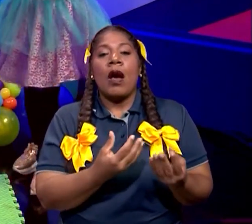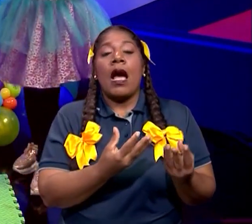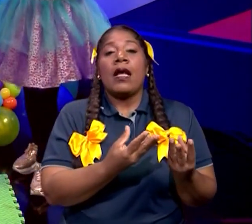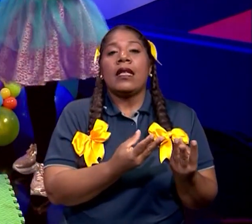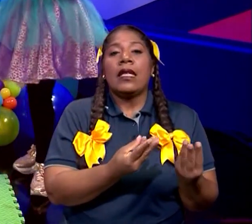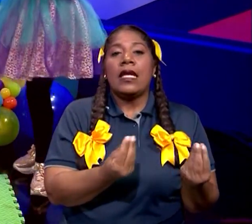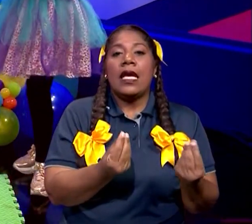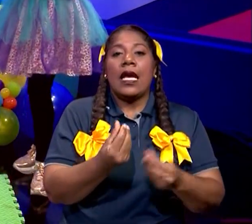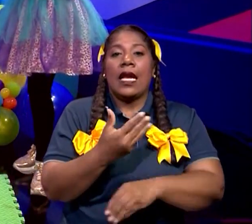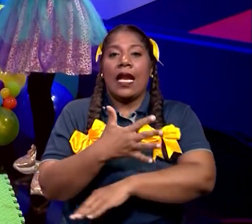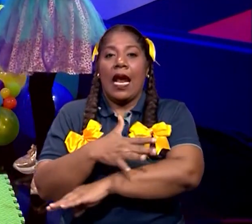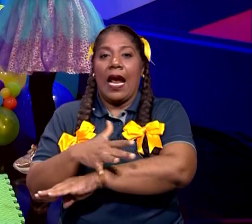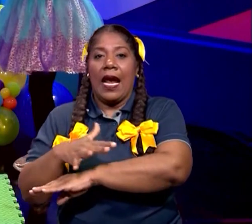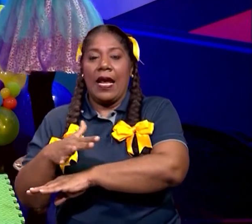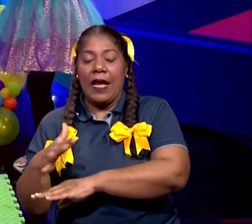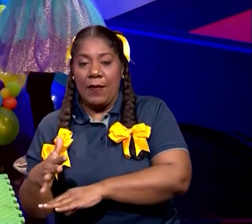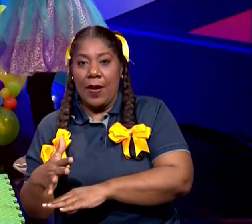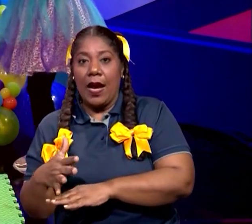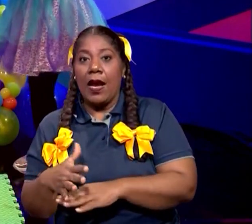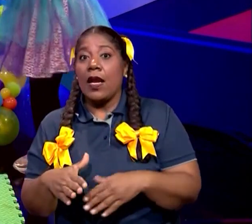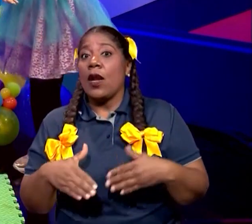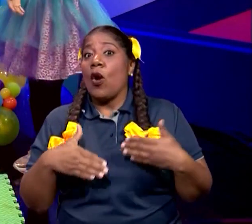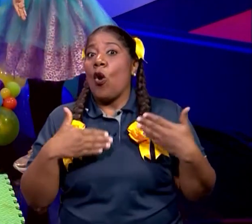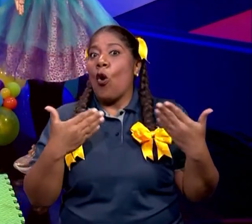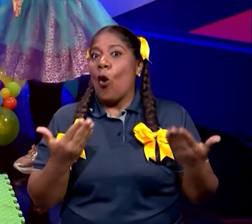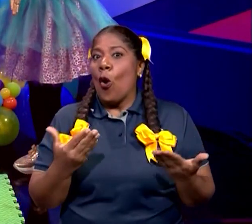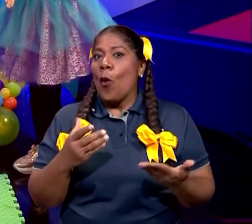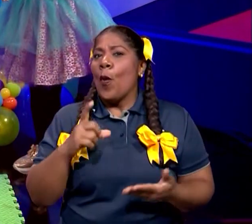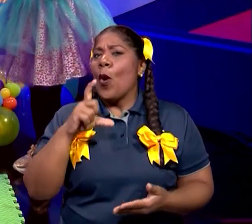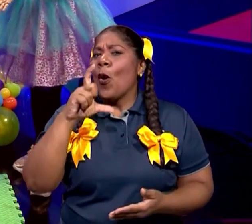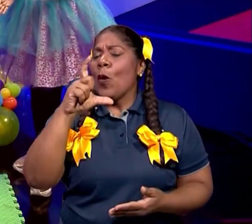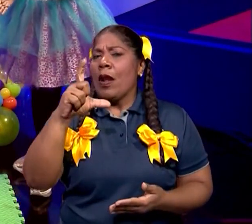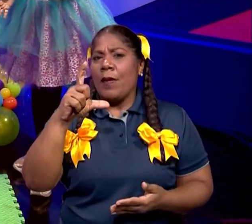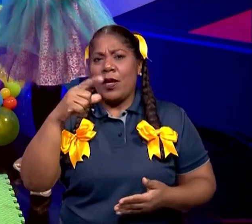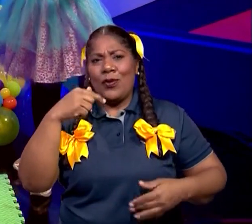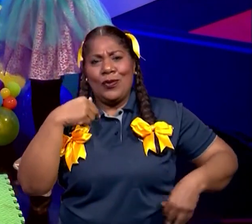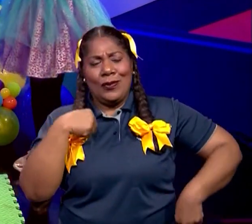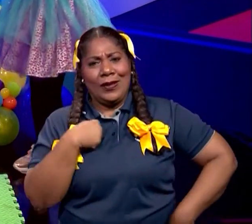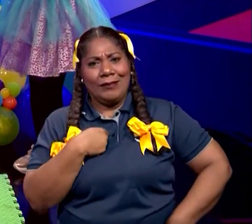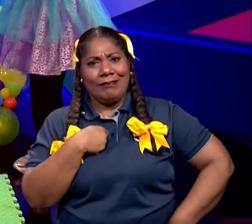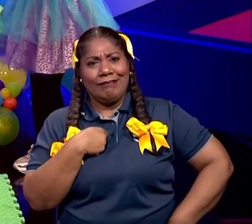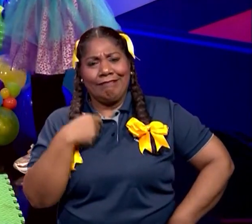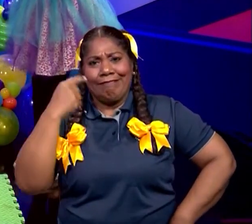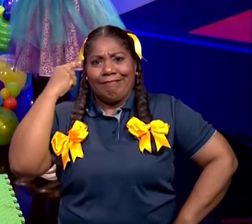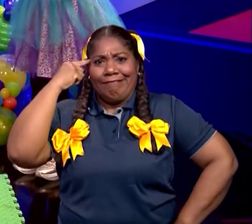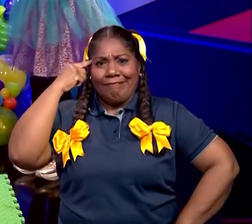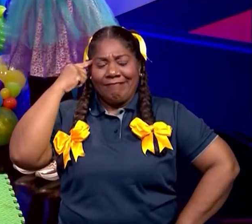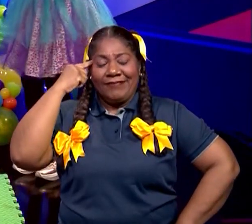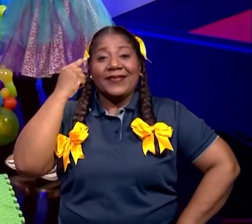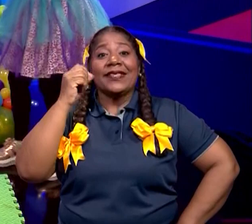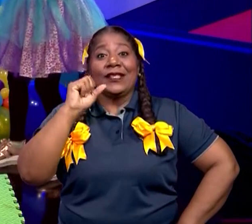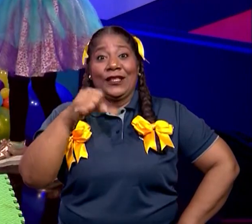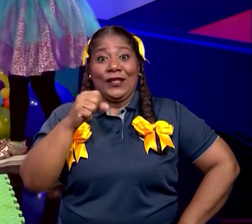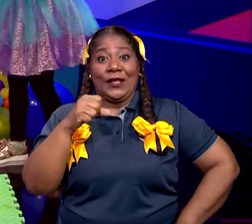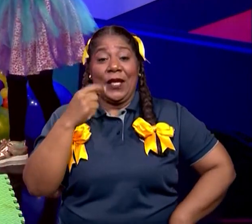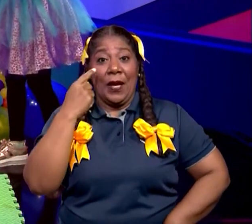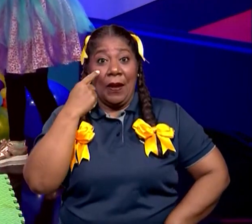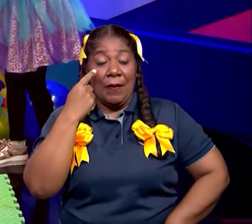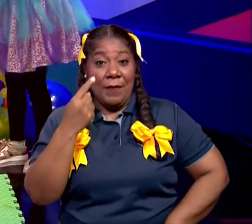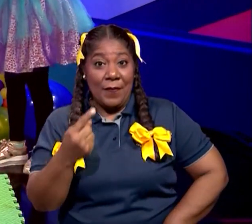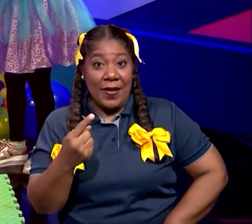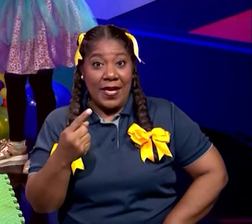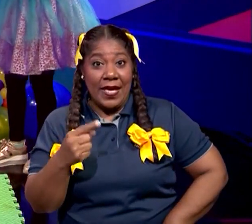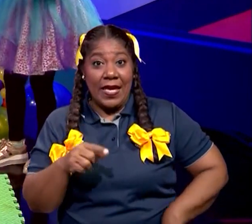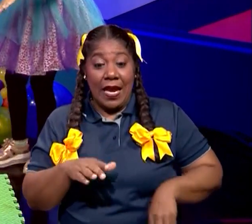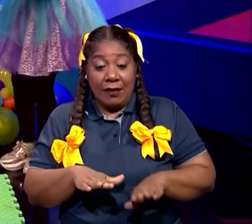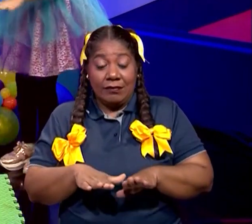¿Cómo vamos a aplicar el uso de la mayúscula y también el uso de la minúscula? Entonces, mira, Jennifer,